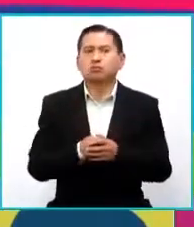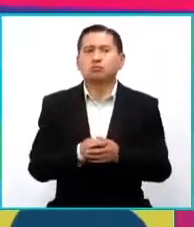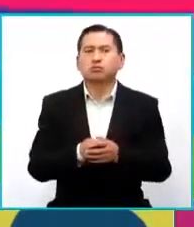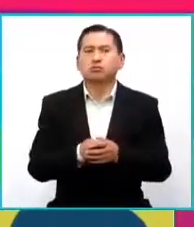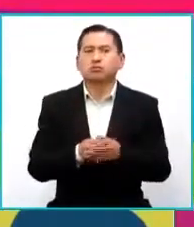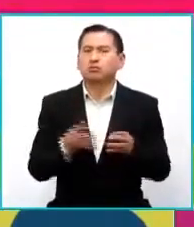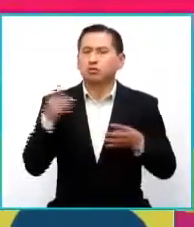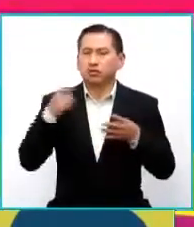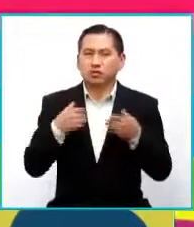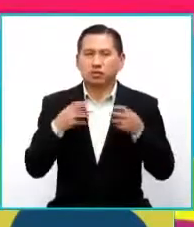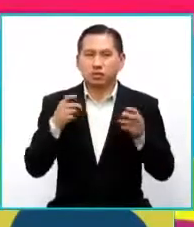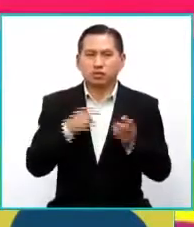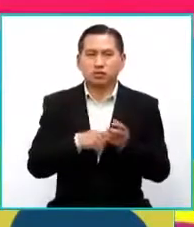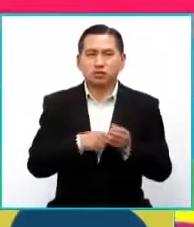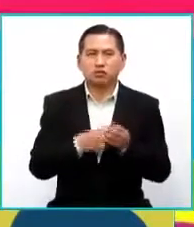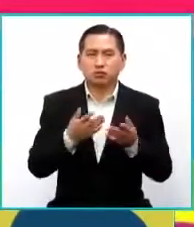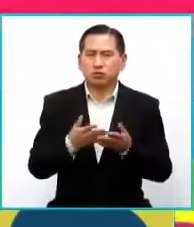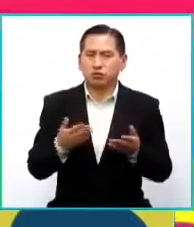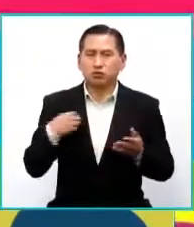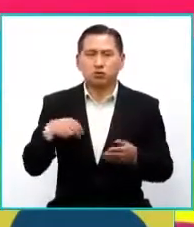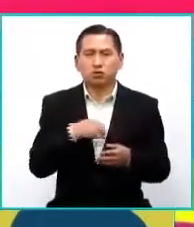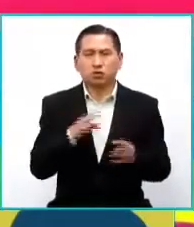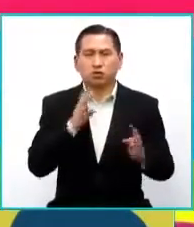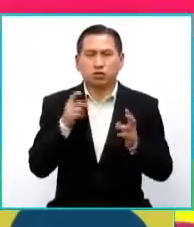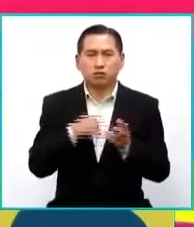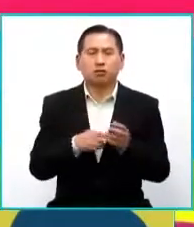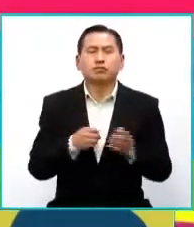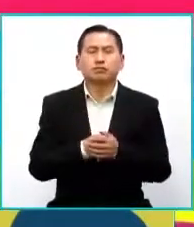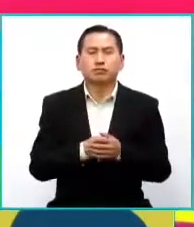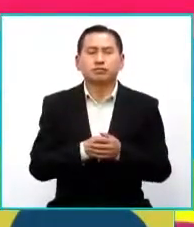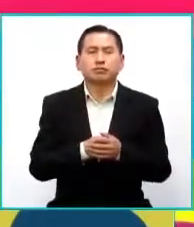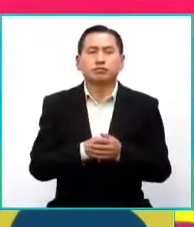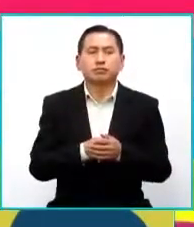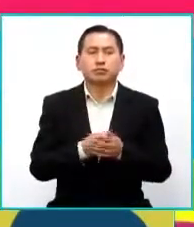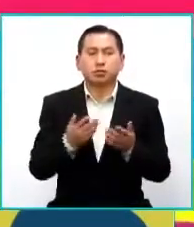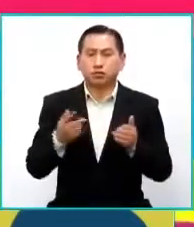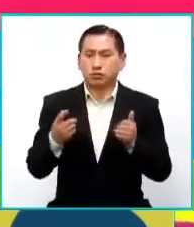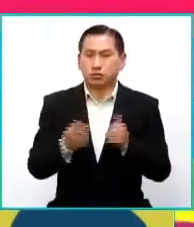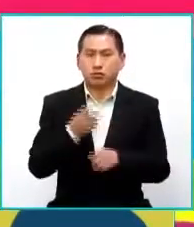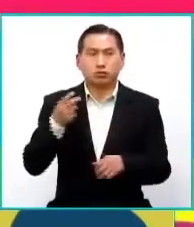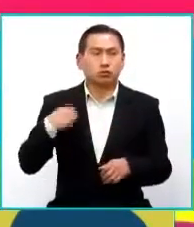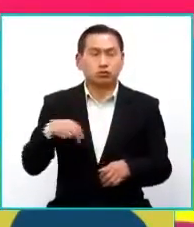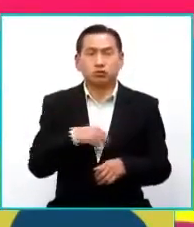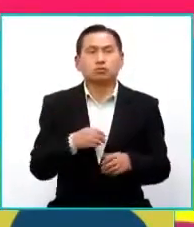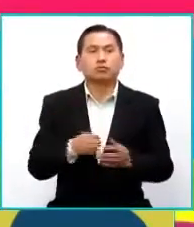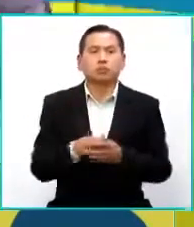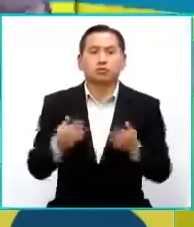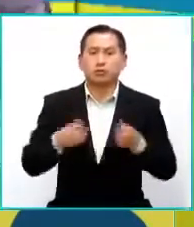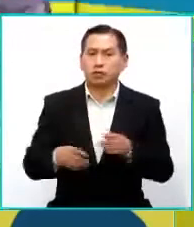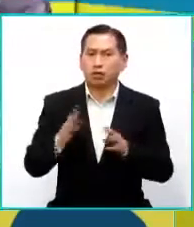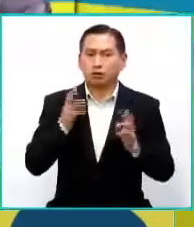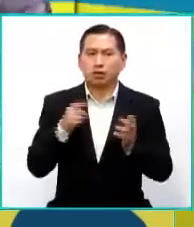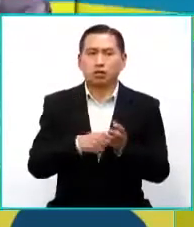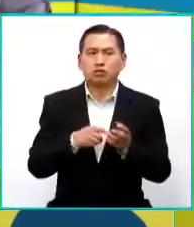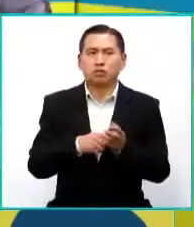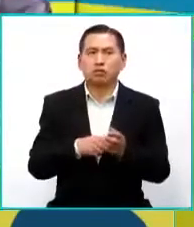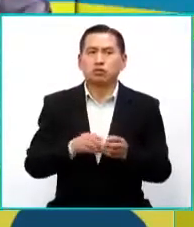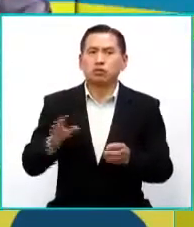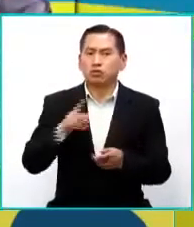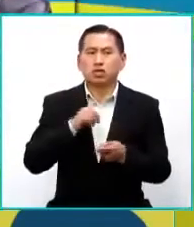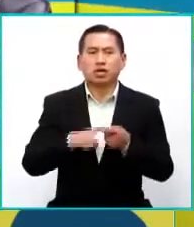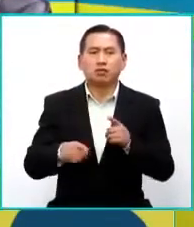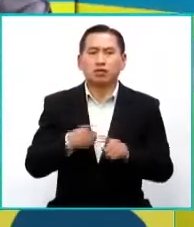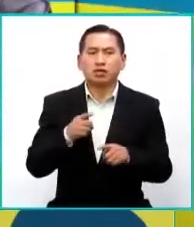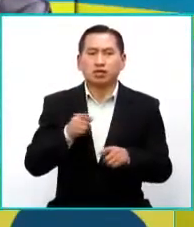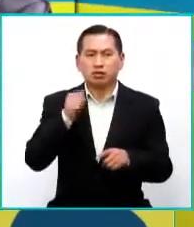Entonces, son varias cuestionantes y varias cosas que hemos hablado, ¿no? En esta primera fase hemos tenido charlas de nuestras amigas